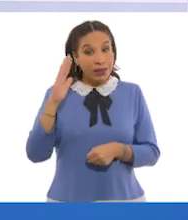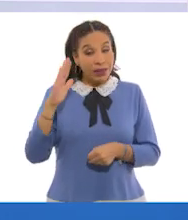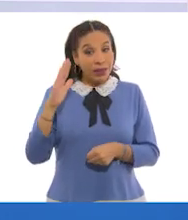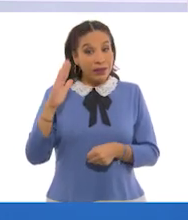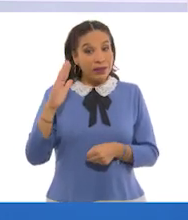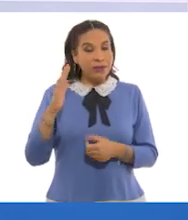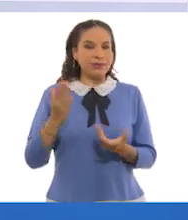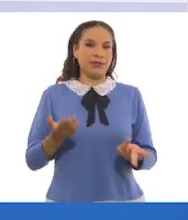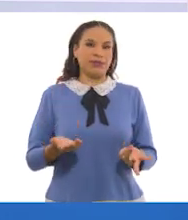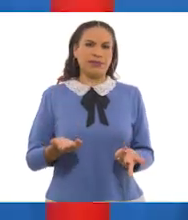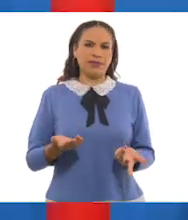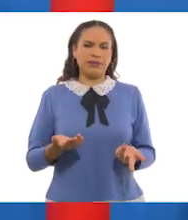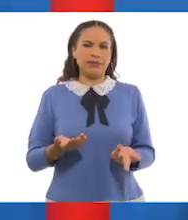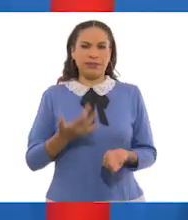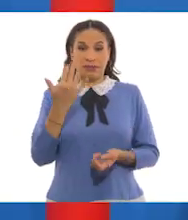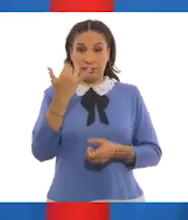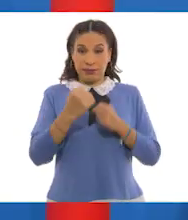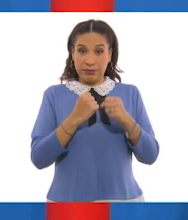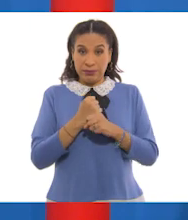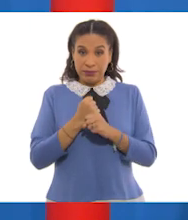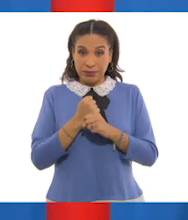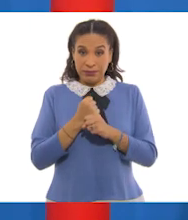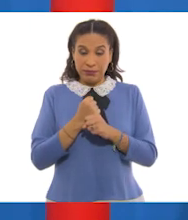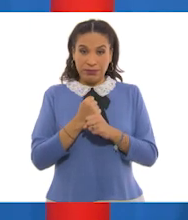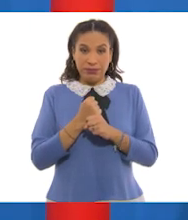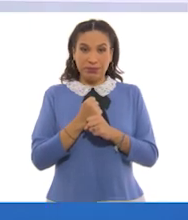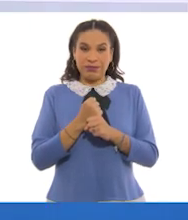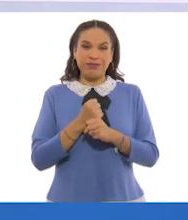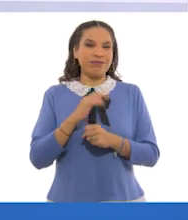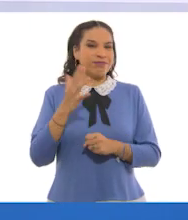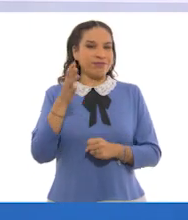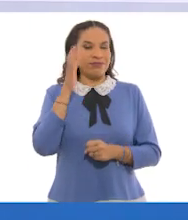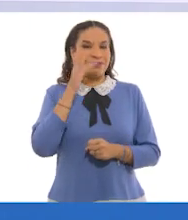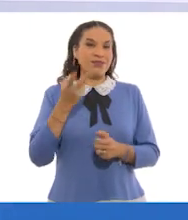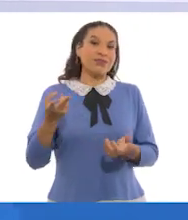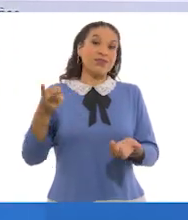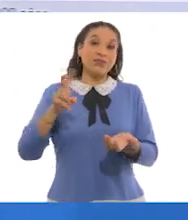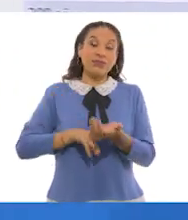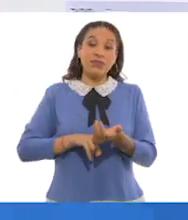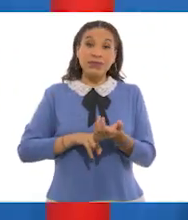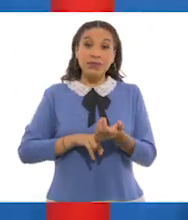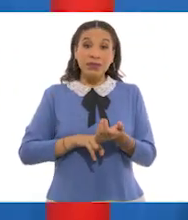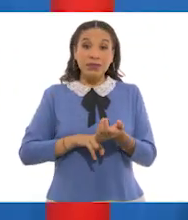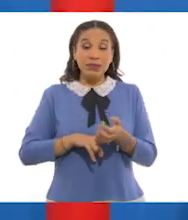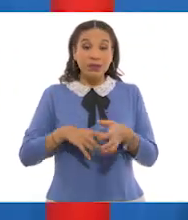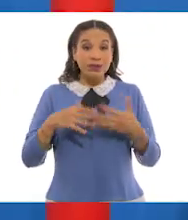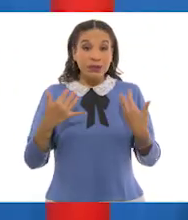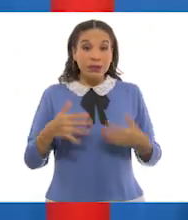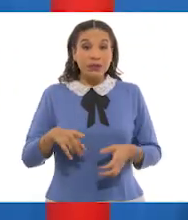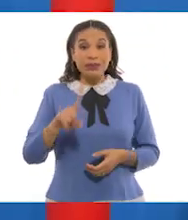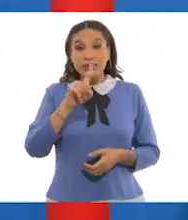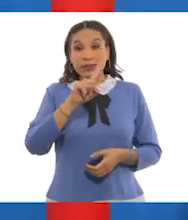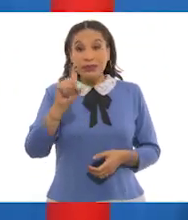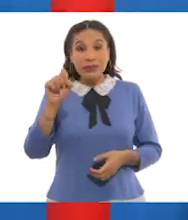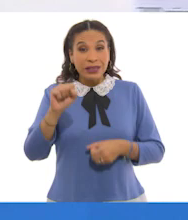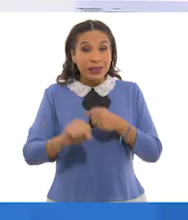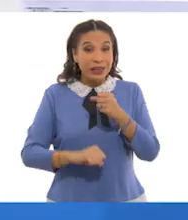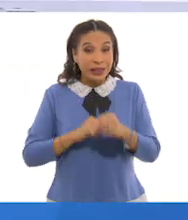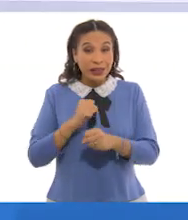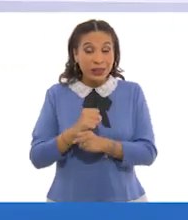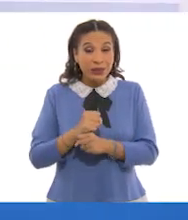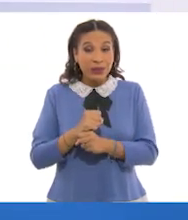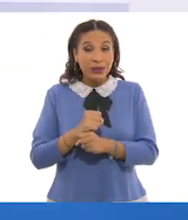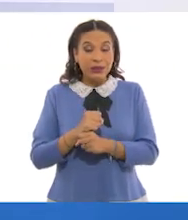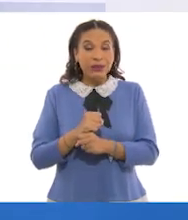que 50 años? Ah, ah, casi, el doble. ¿El doble? ¿100 años? ¿100